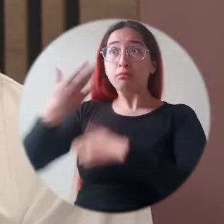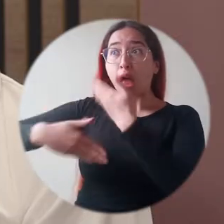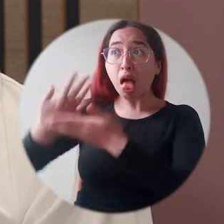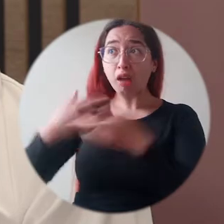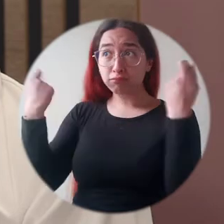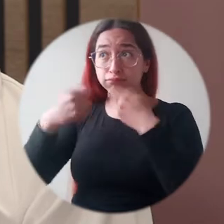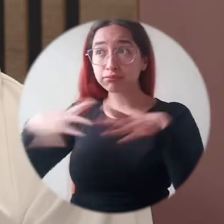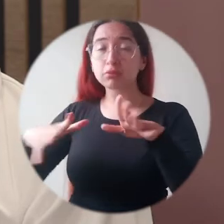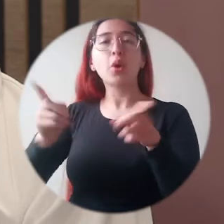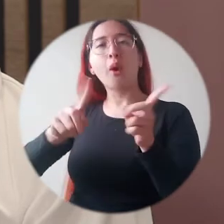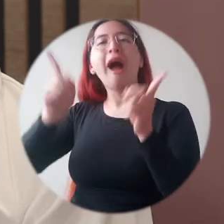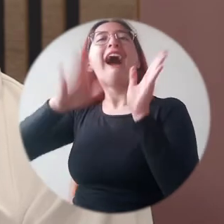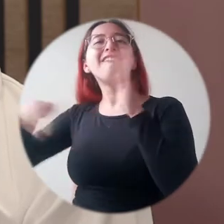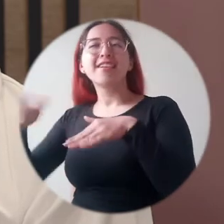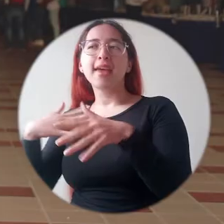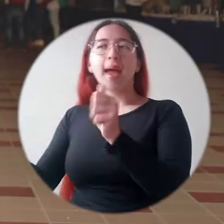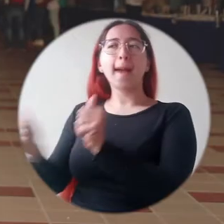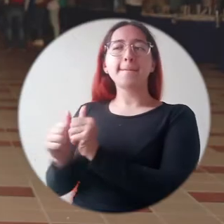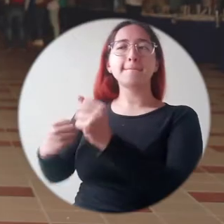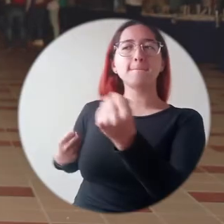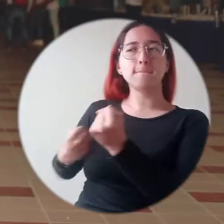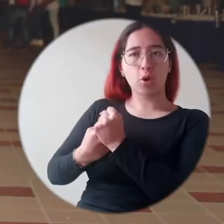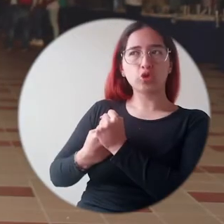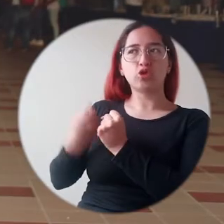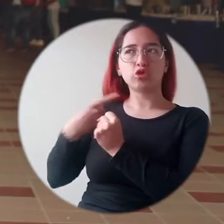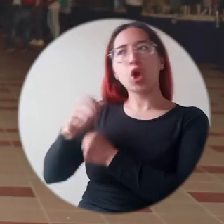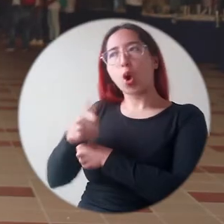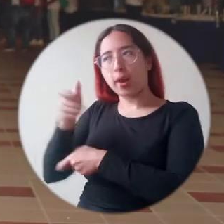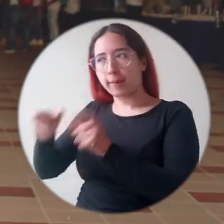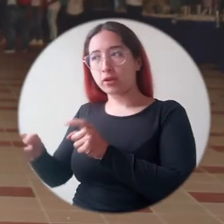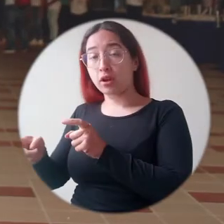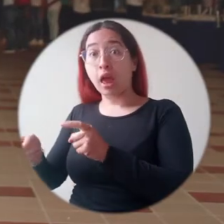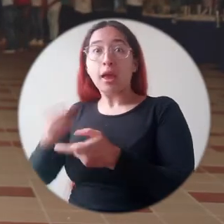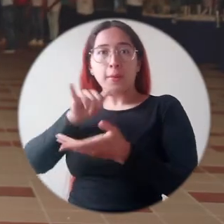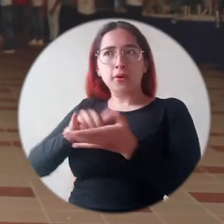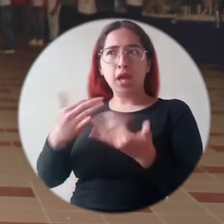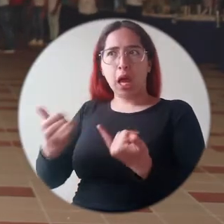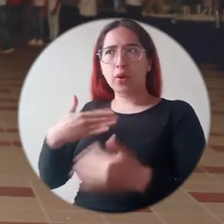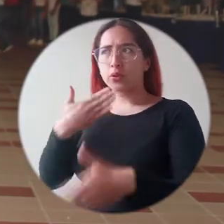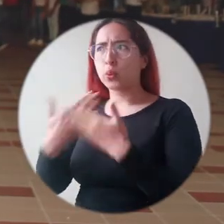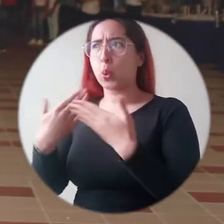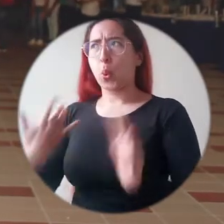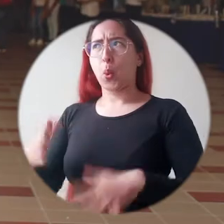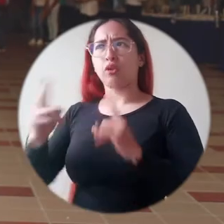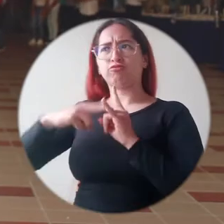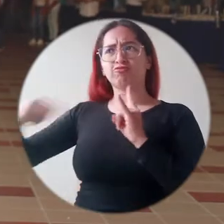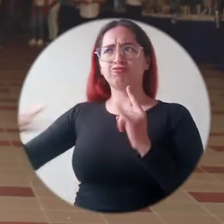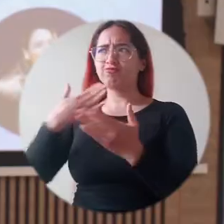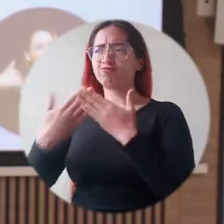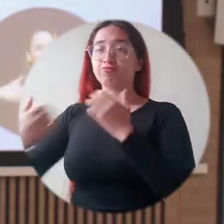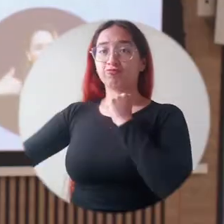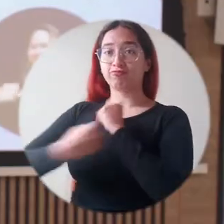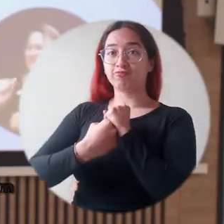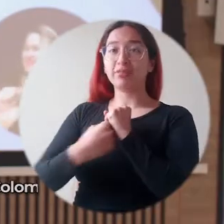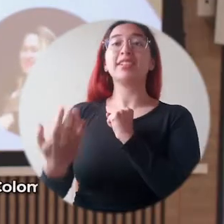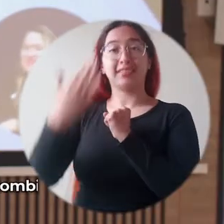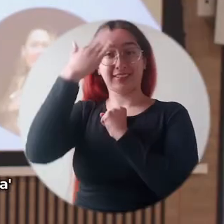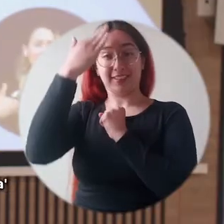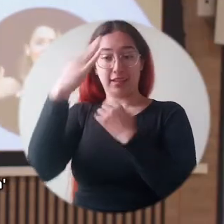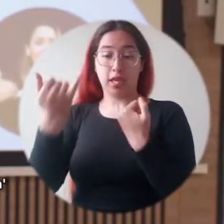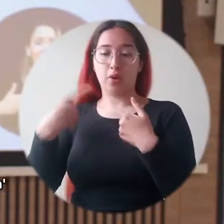Es una experiencia magnífica que he tenido oportunidad de vivir acá en la Universidad del Magdalena. Además